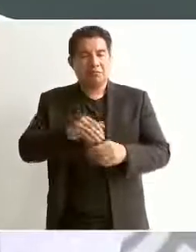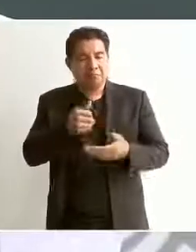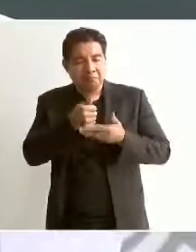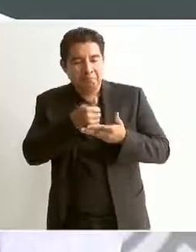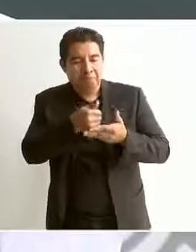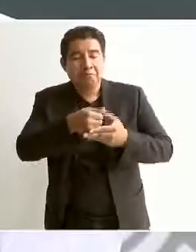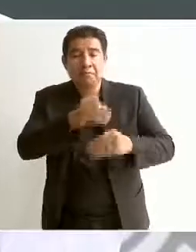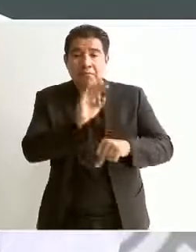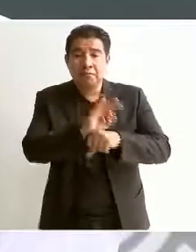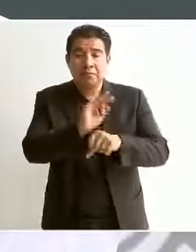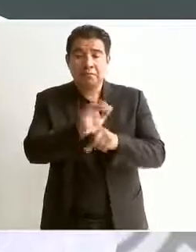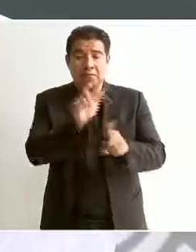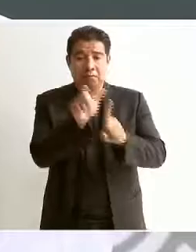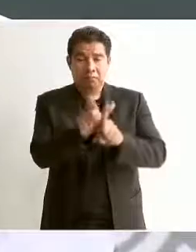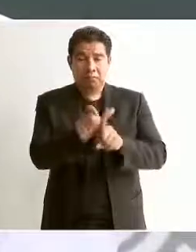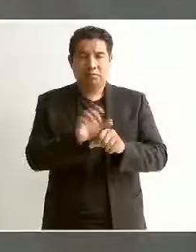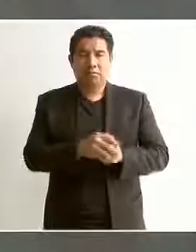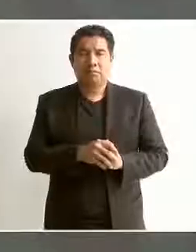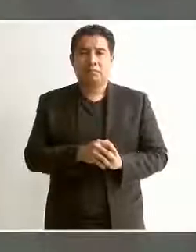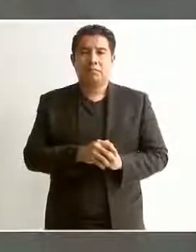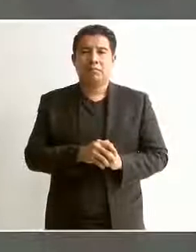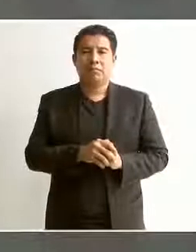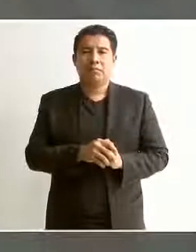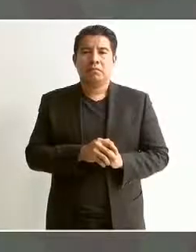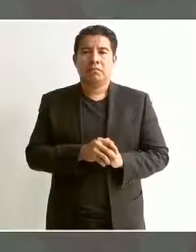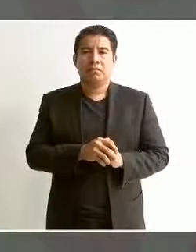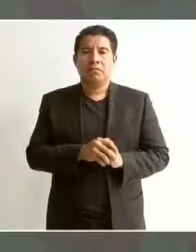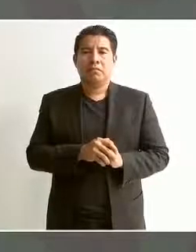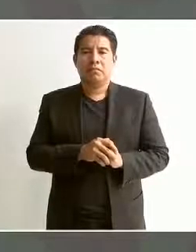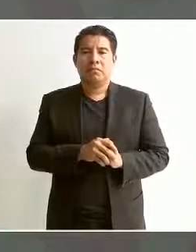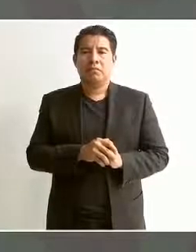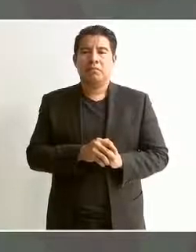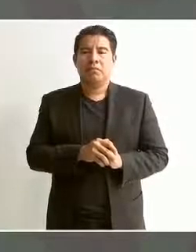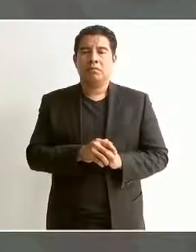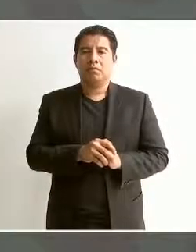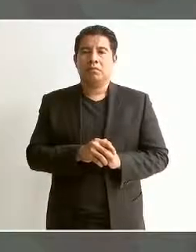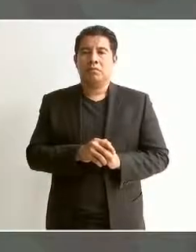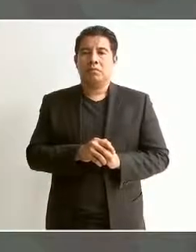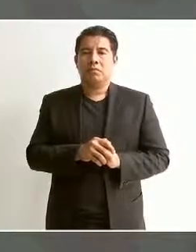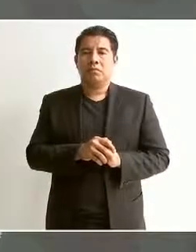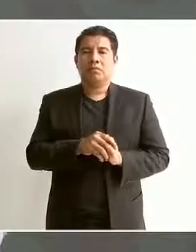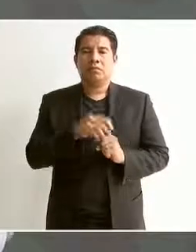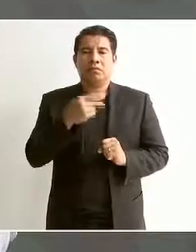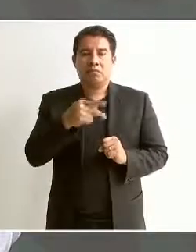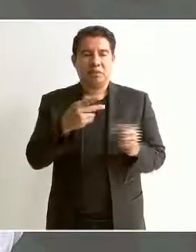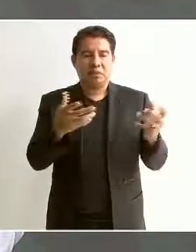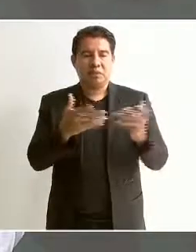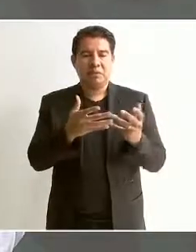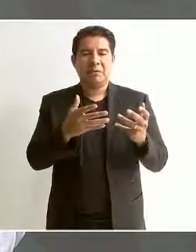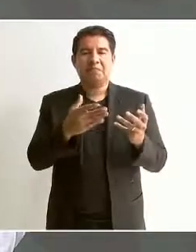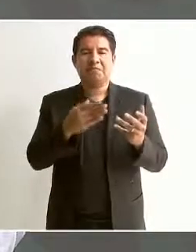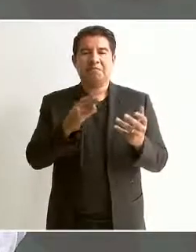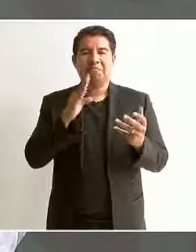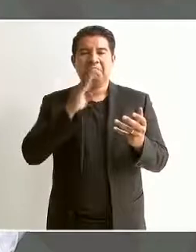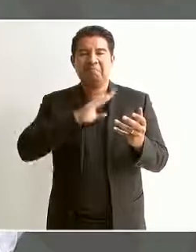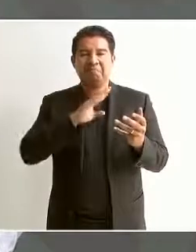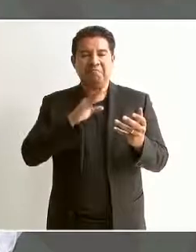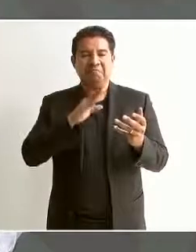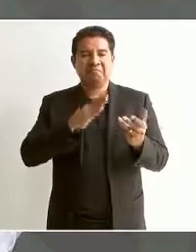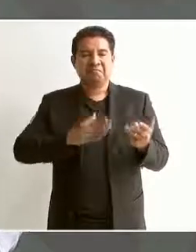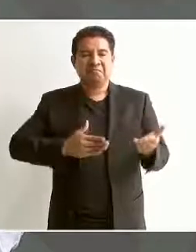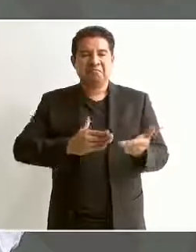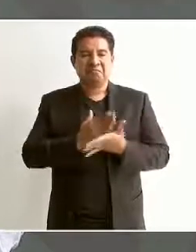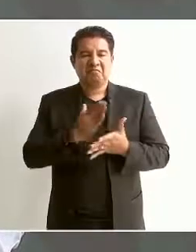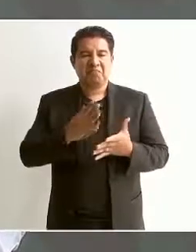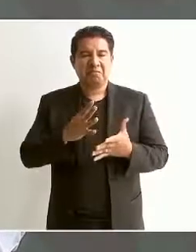y para no cometer actos